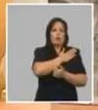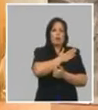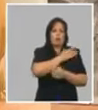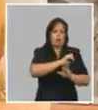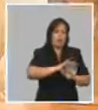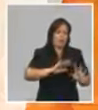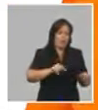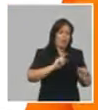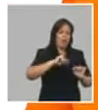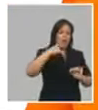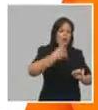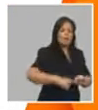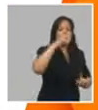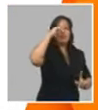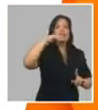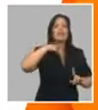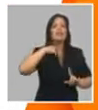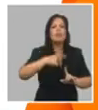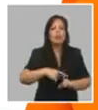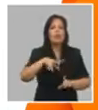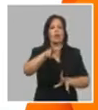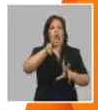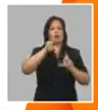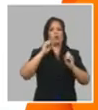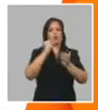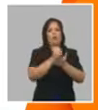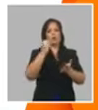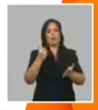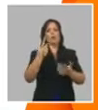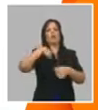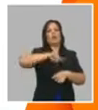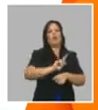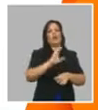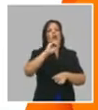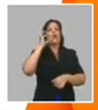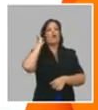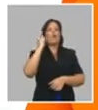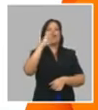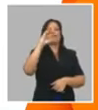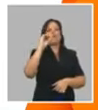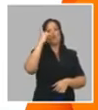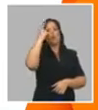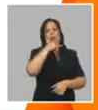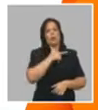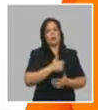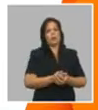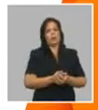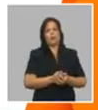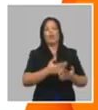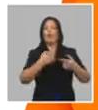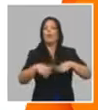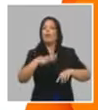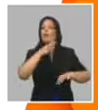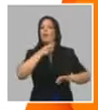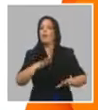deben ir a renovar. Ahora, ¿qué va a ocurrir con las dietas que venzan en julio, en junio, en